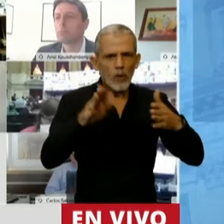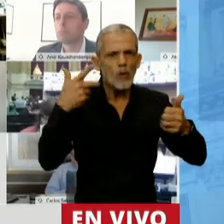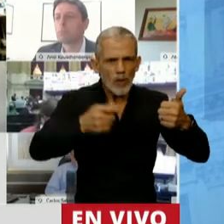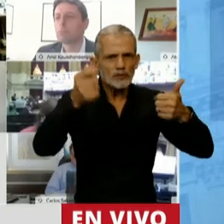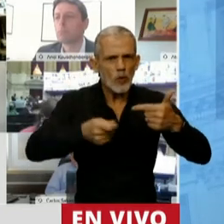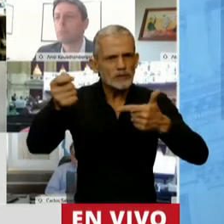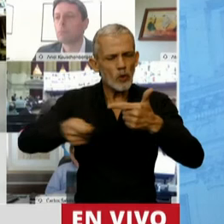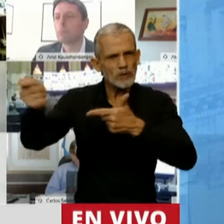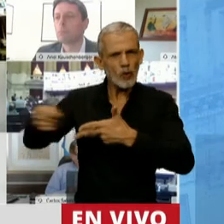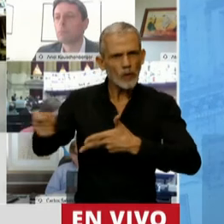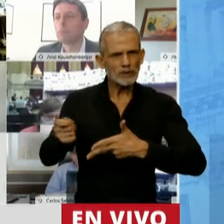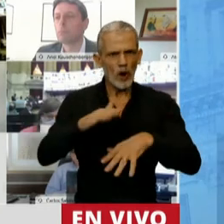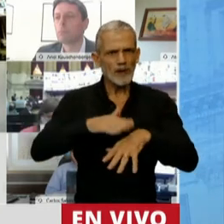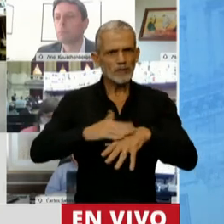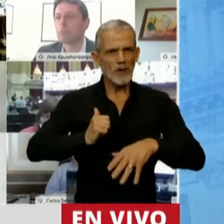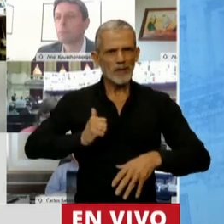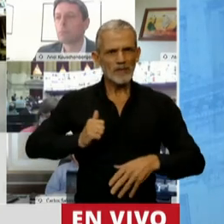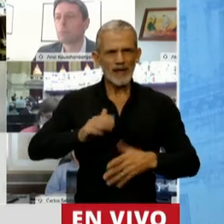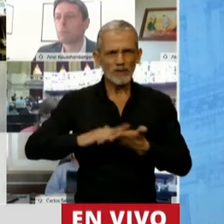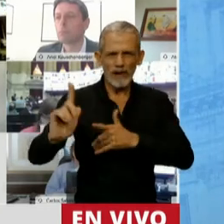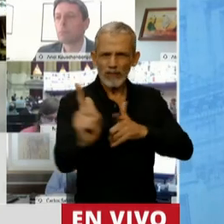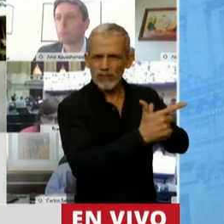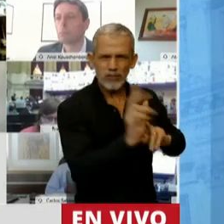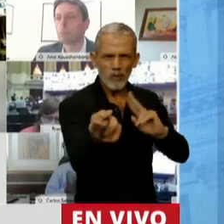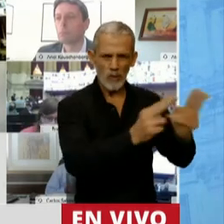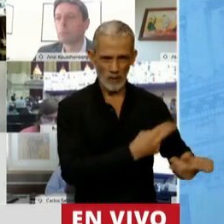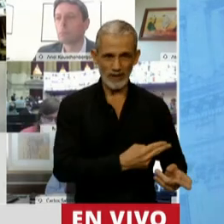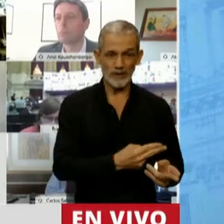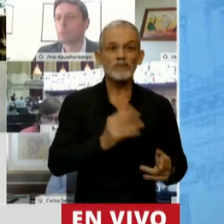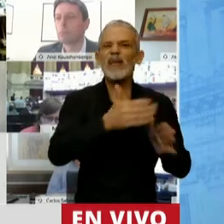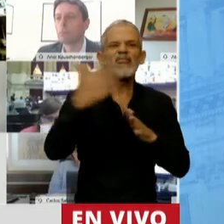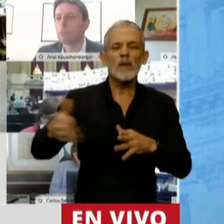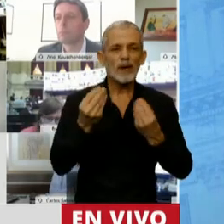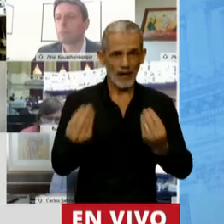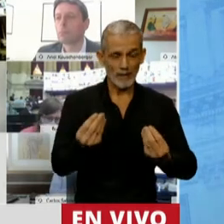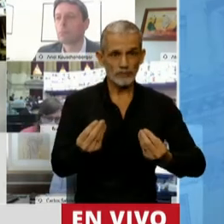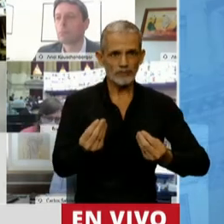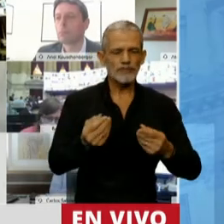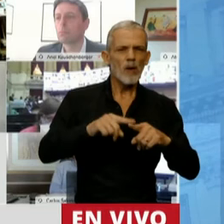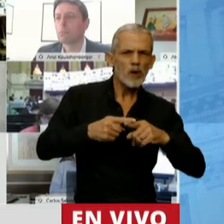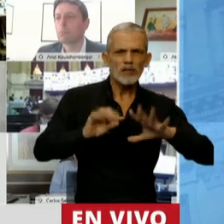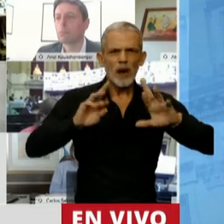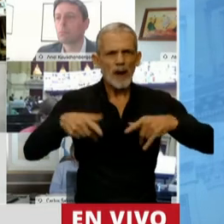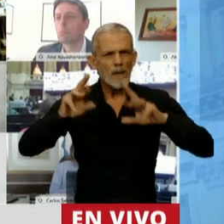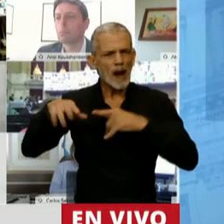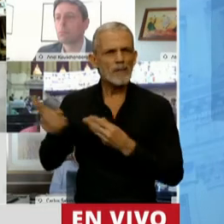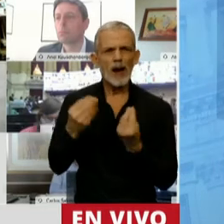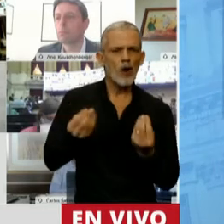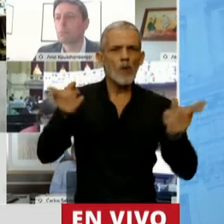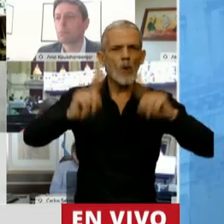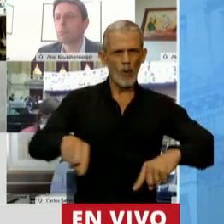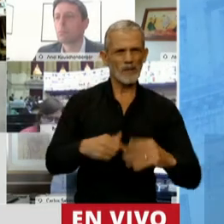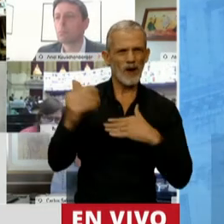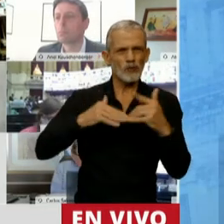responsables del genocidio argentino. Ni hablar de lo que fue después todas las políticas de reconstrucción nacional en